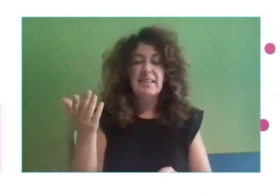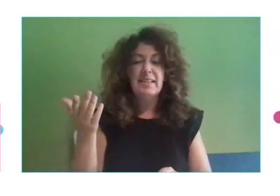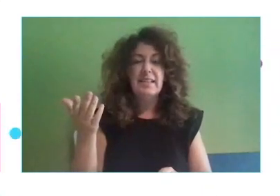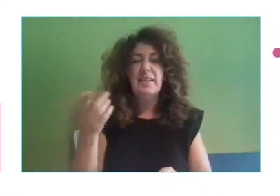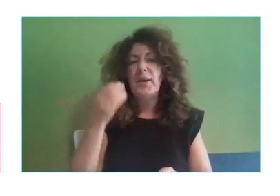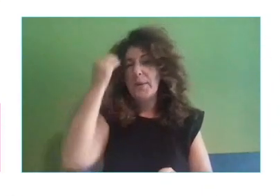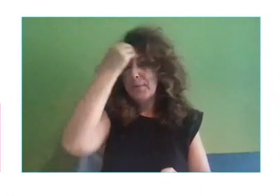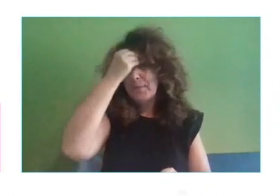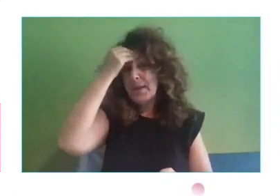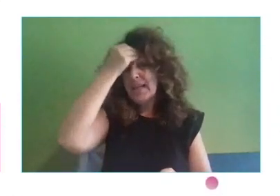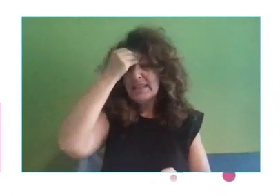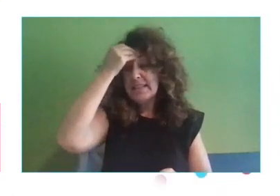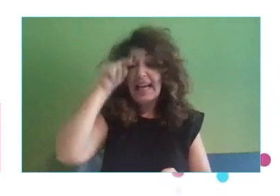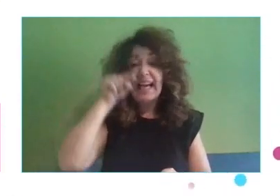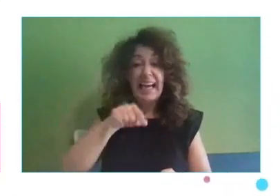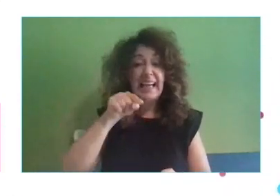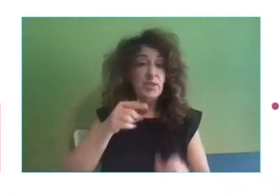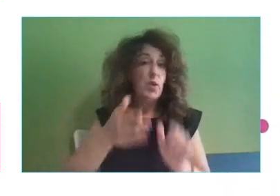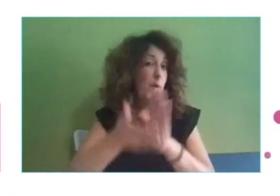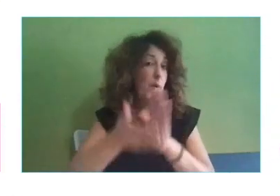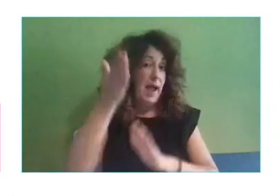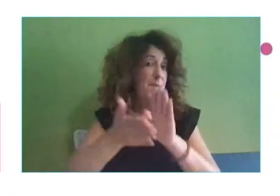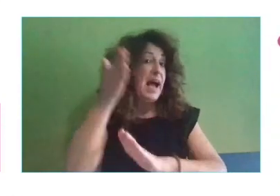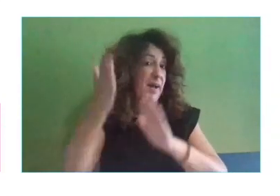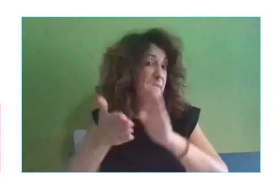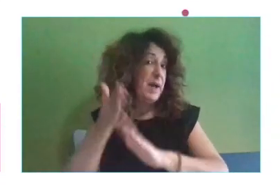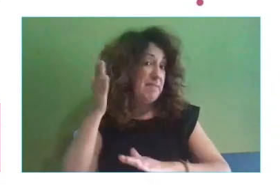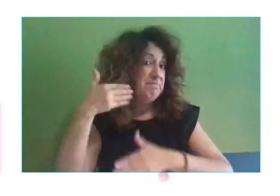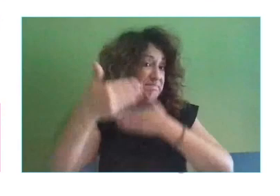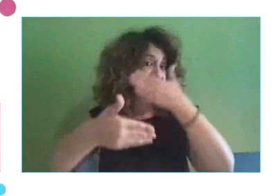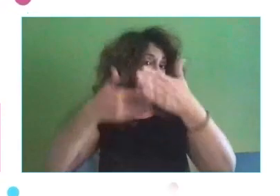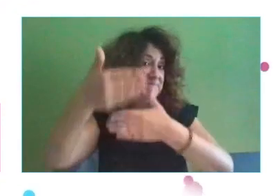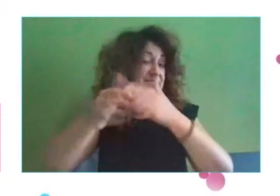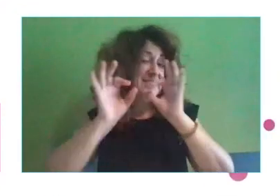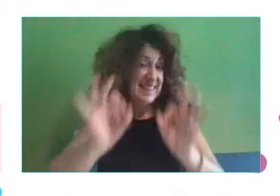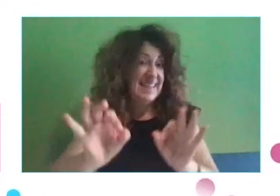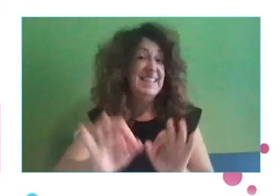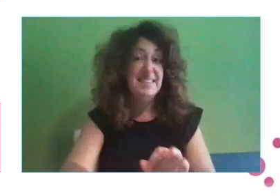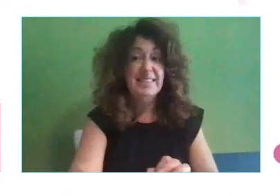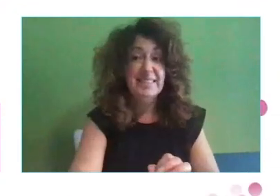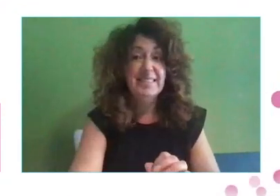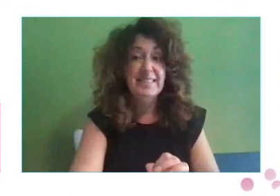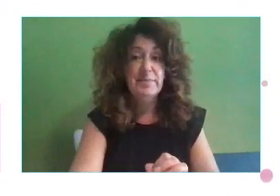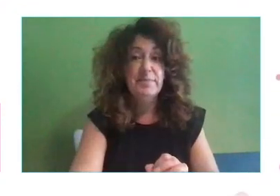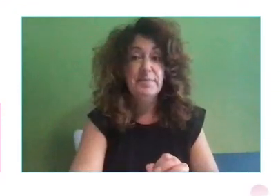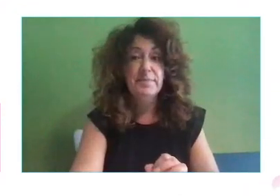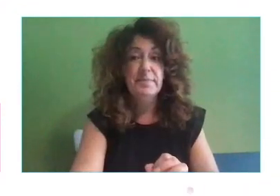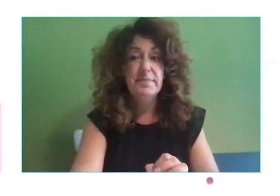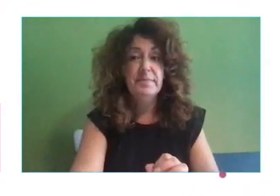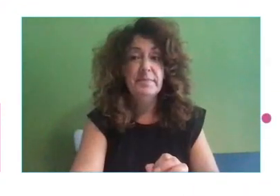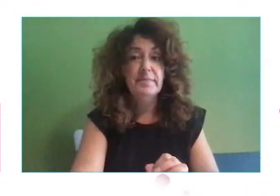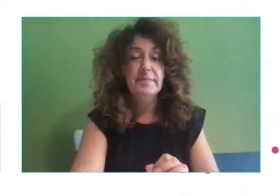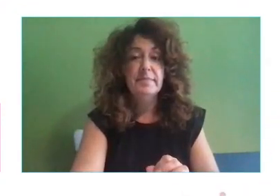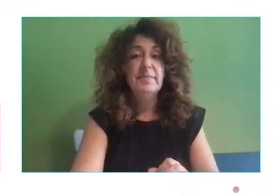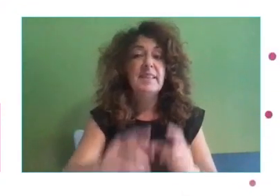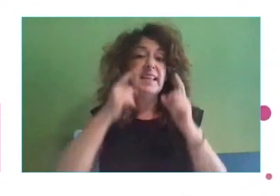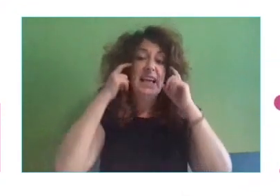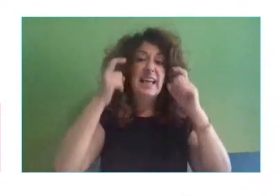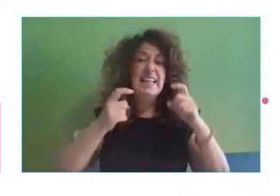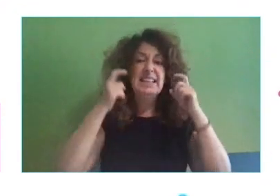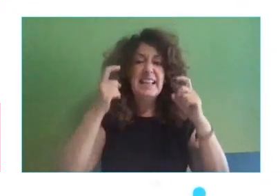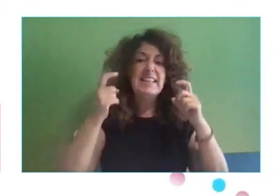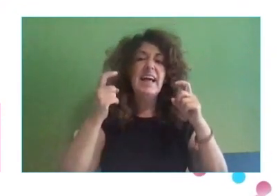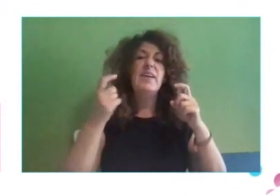que esto va de esa automatización y sobre todo de intentar eficientar algunas de las cadenas de valor